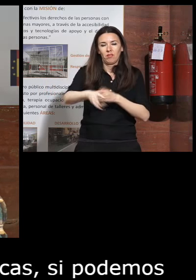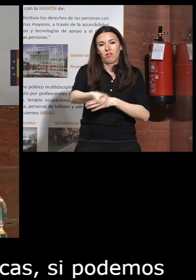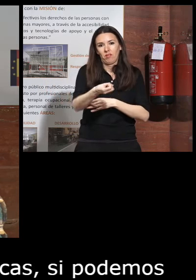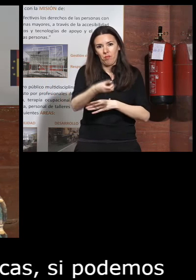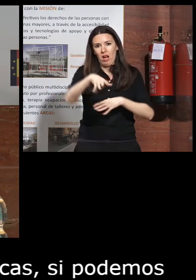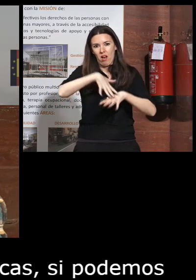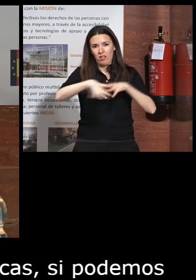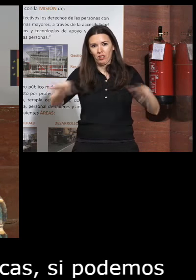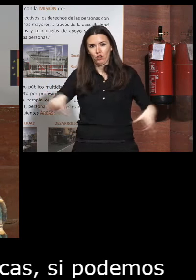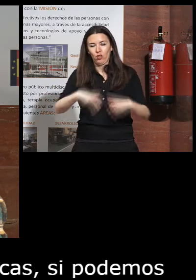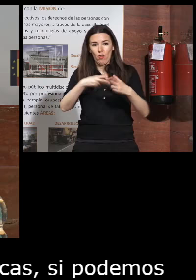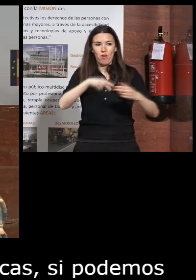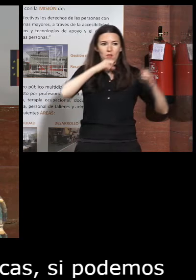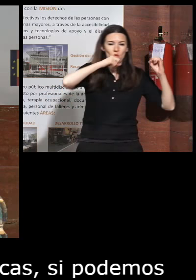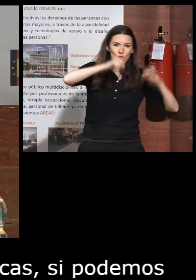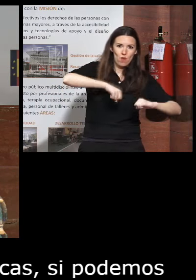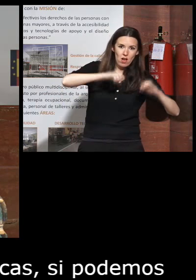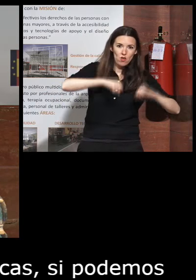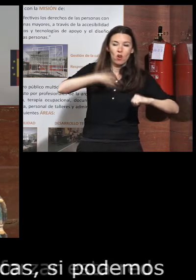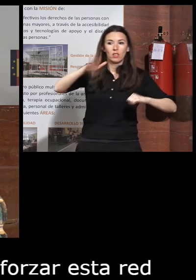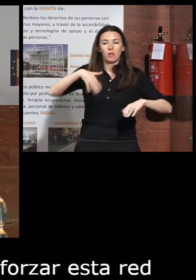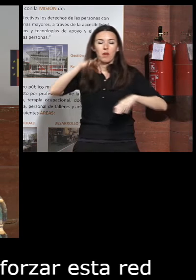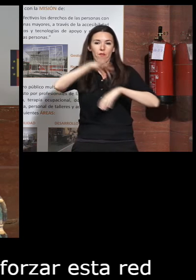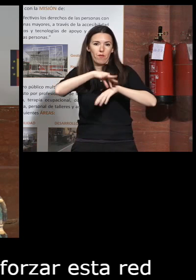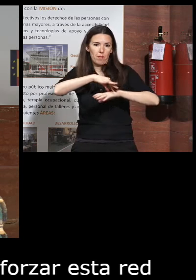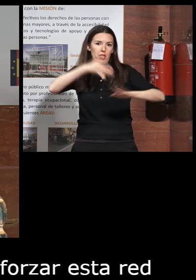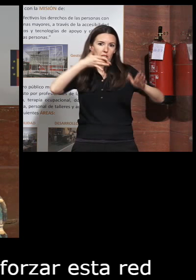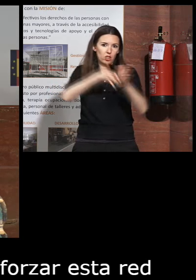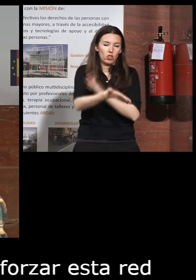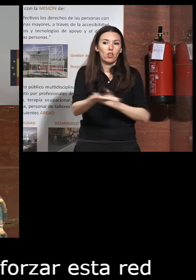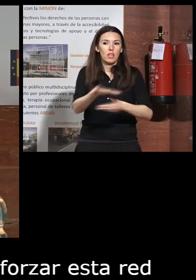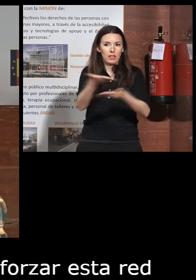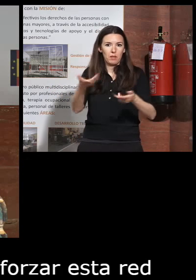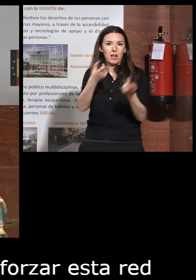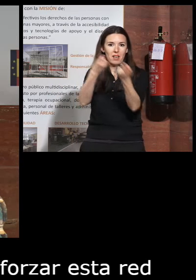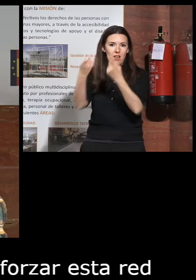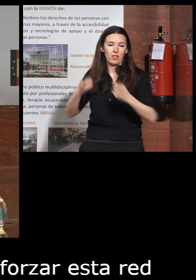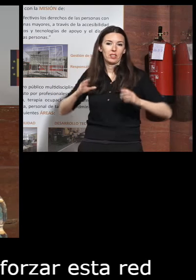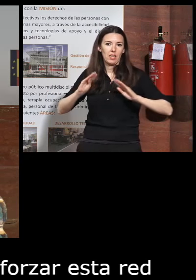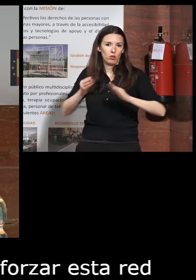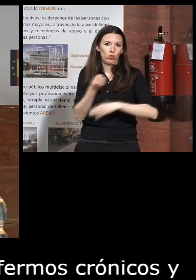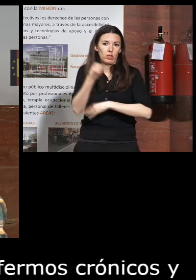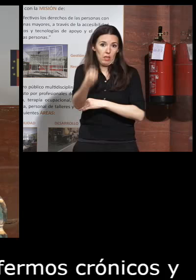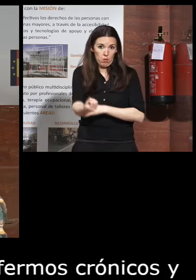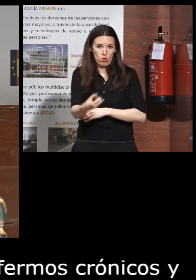social entre personas mayores y los enfermos crónicos y sus necesidades de apoyo